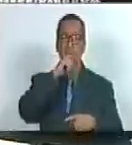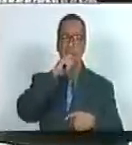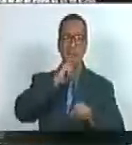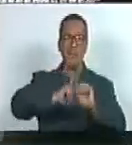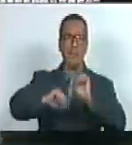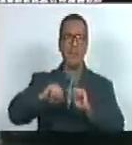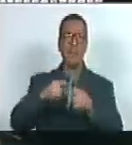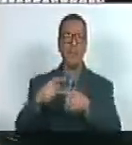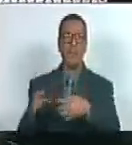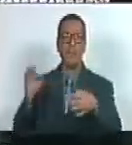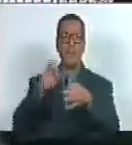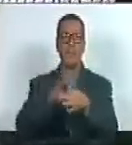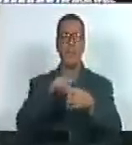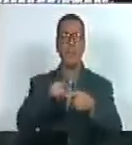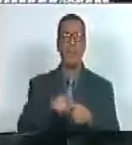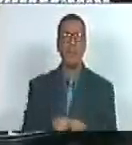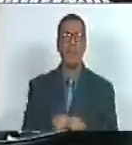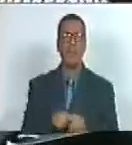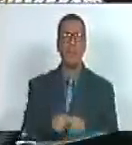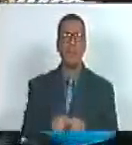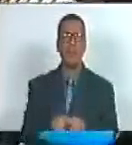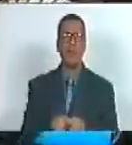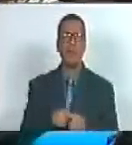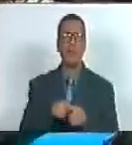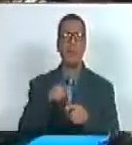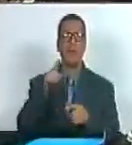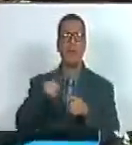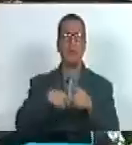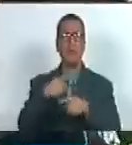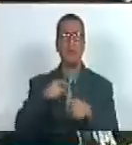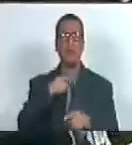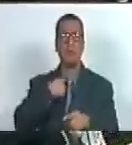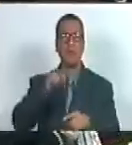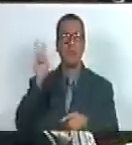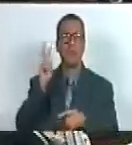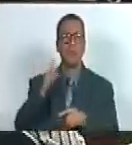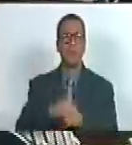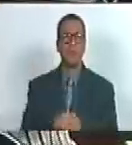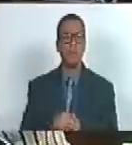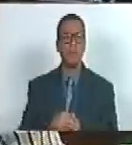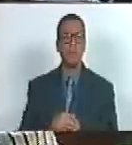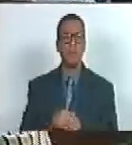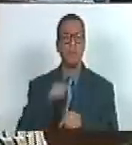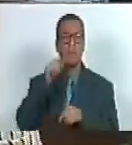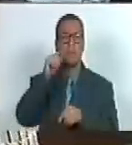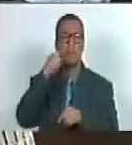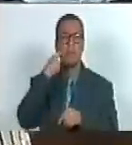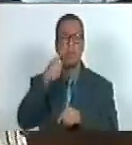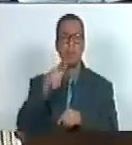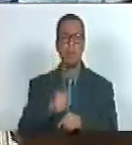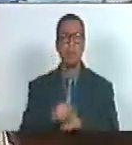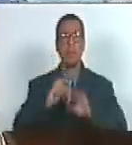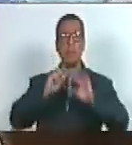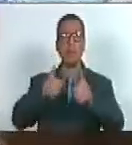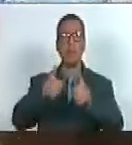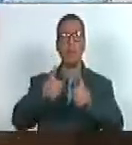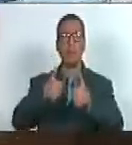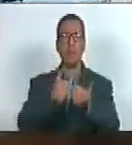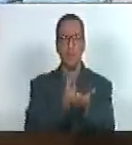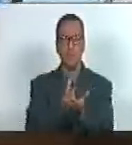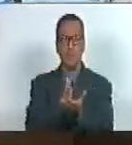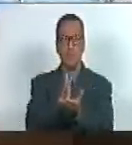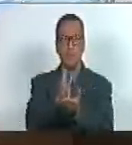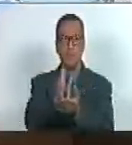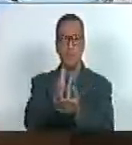formas conexas de discriminación en el sistema educativo venezolano y con ellos iniciamos la ruta